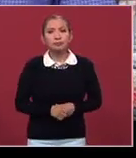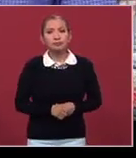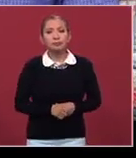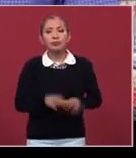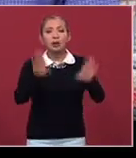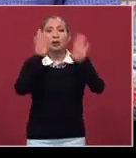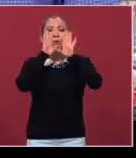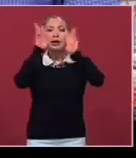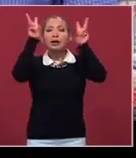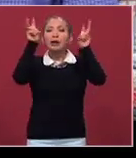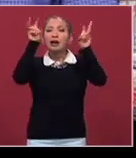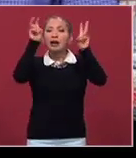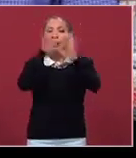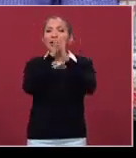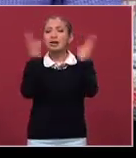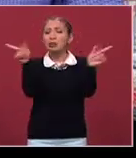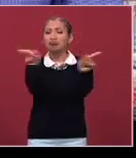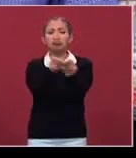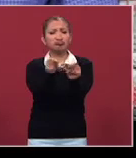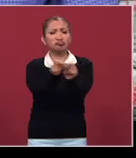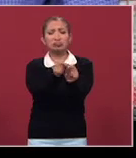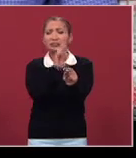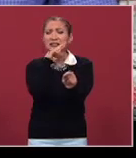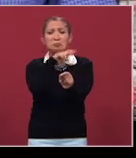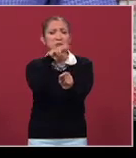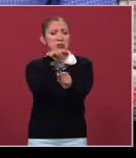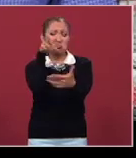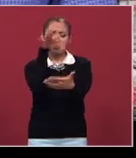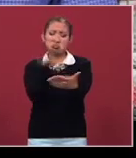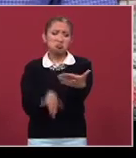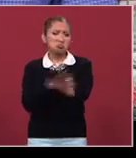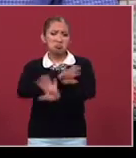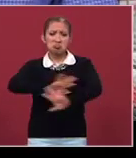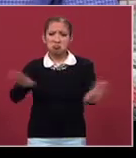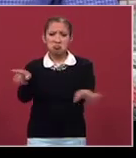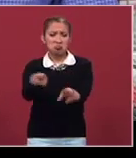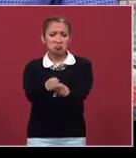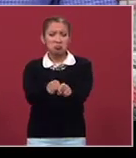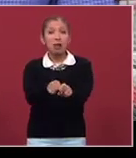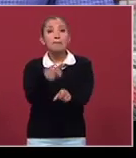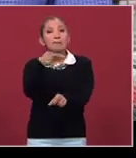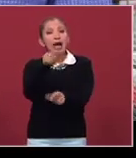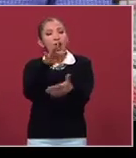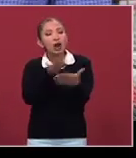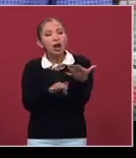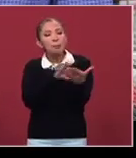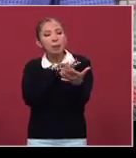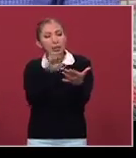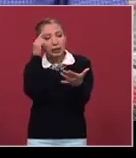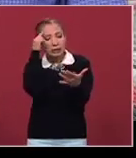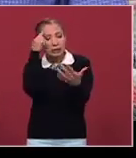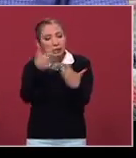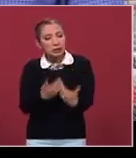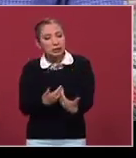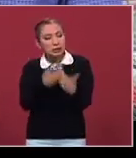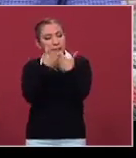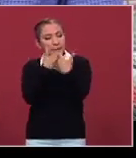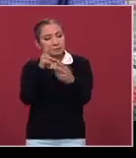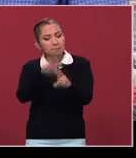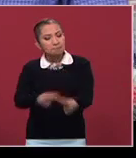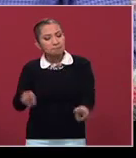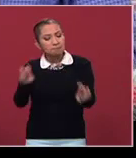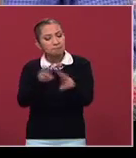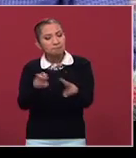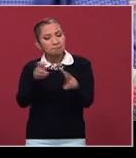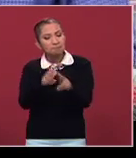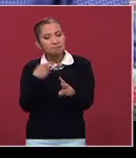Confesionario es una obra corta, se lee quizás en una sentada, pero se lee con una capacidad de reflexión o que nos lleva precisamente